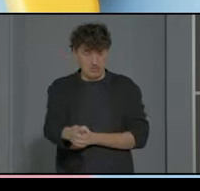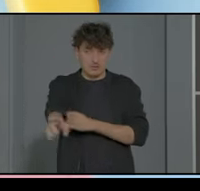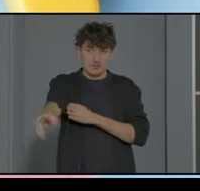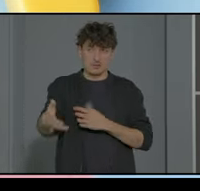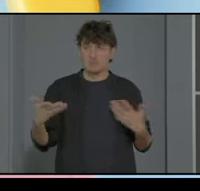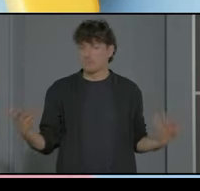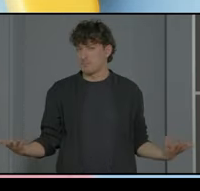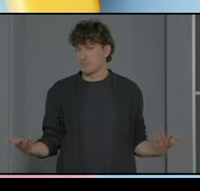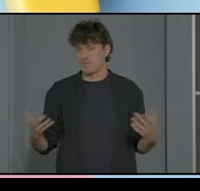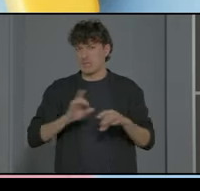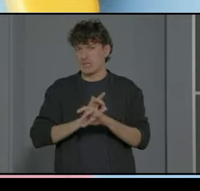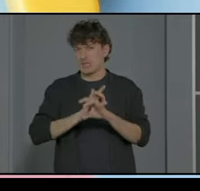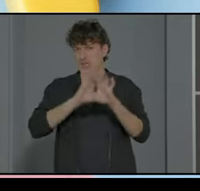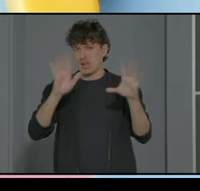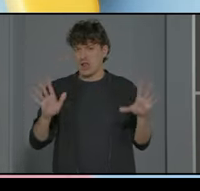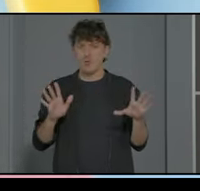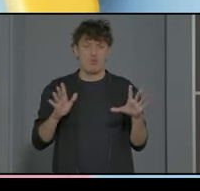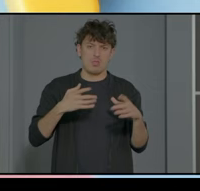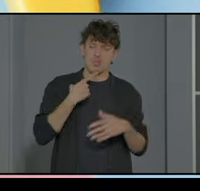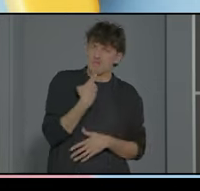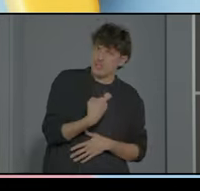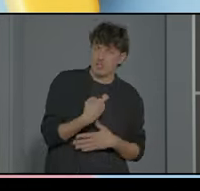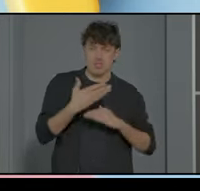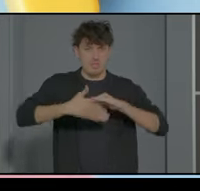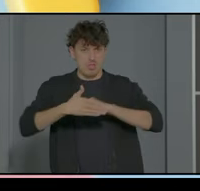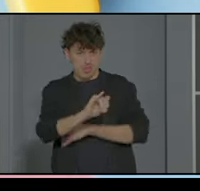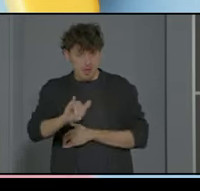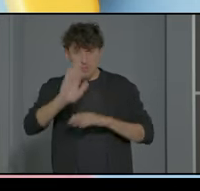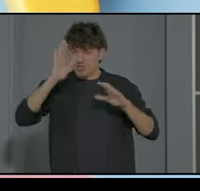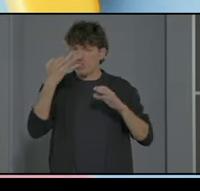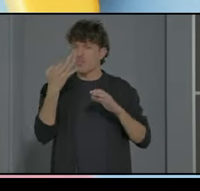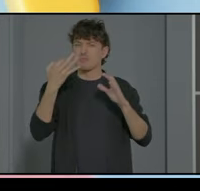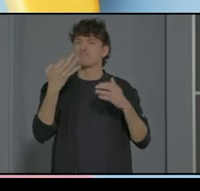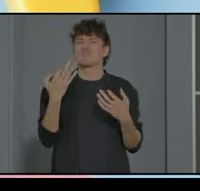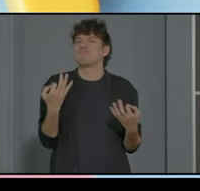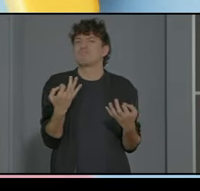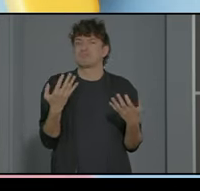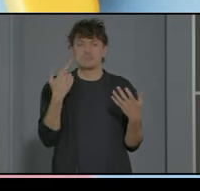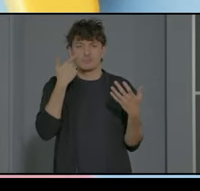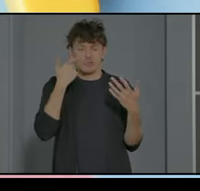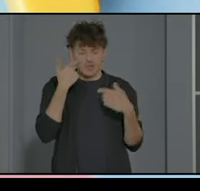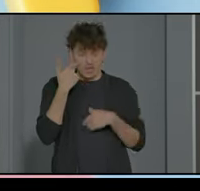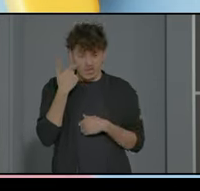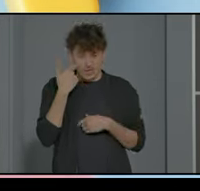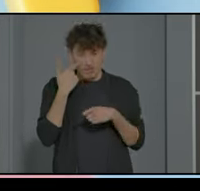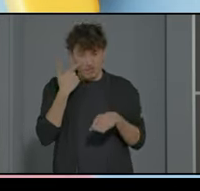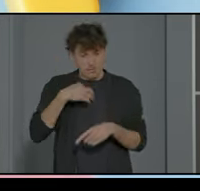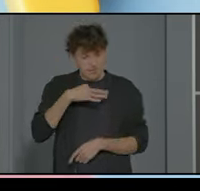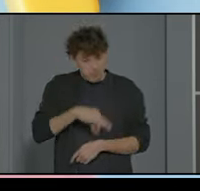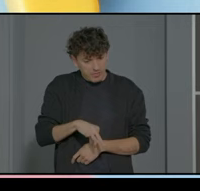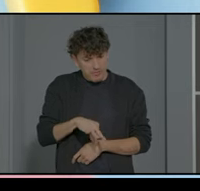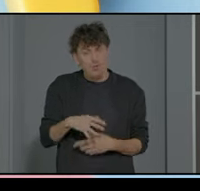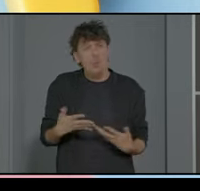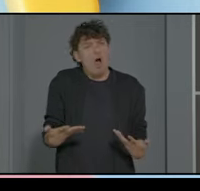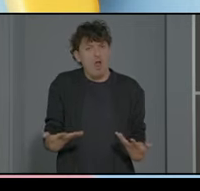y claro que tienen limitaciones y claro que hay dificultades pero si nos centramos un poquito más en oye ¿qué potencialidades tienen? porque las tienen